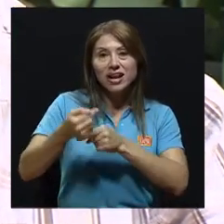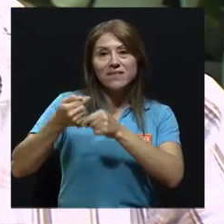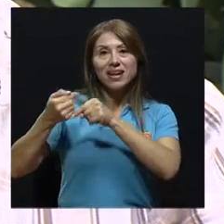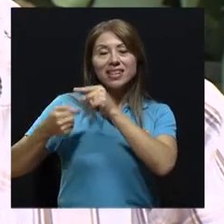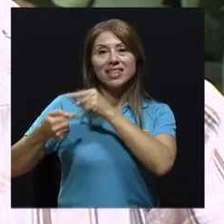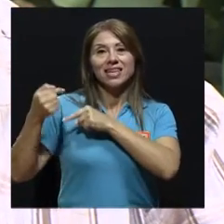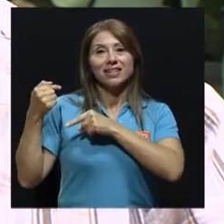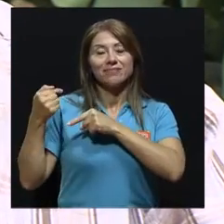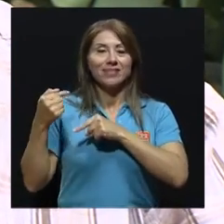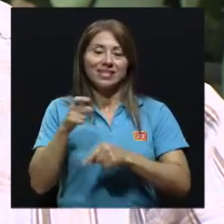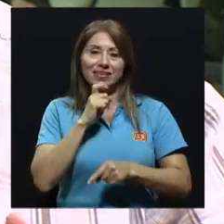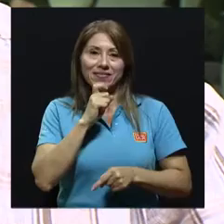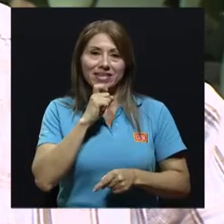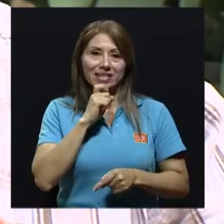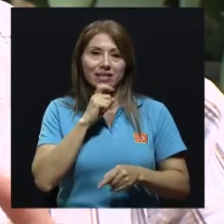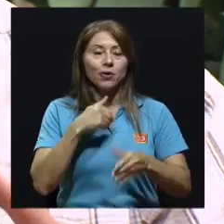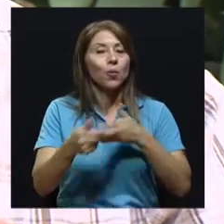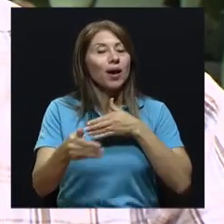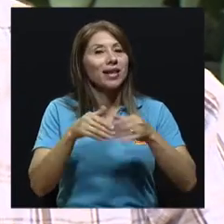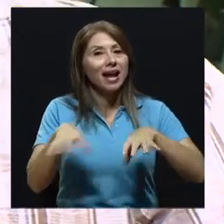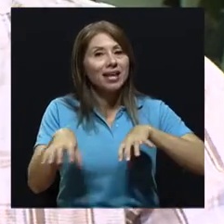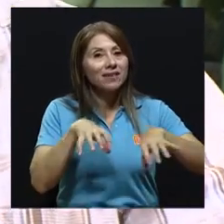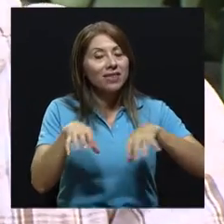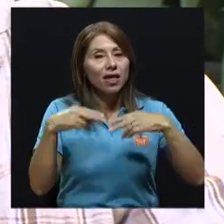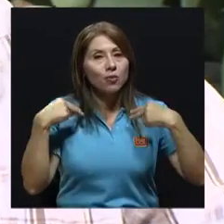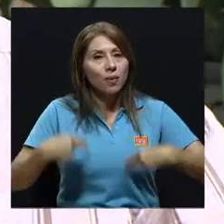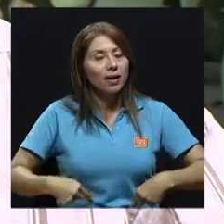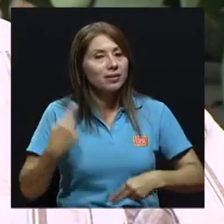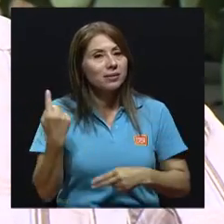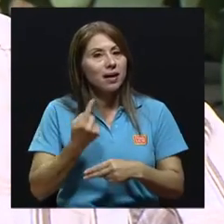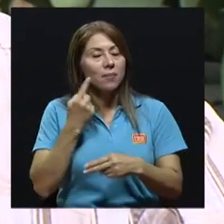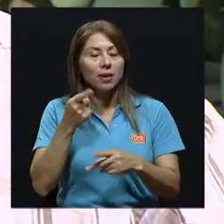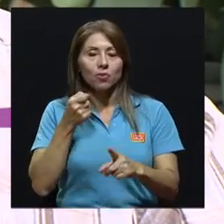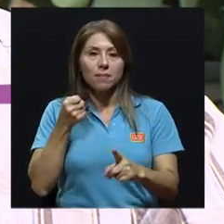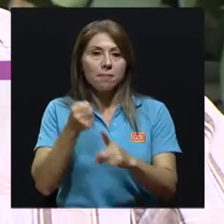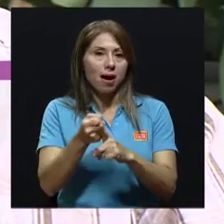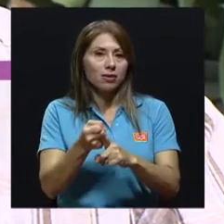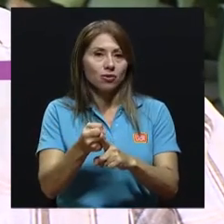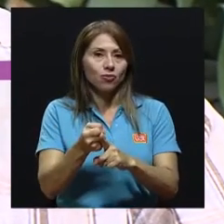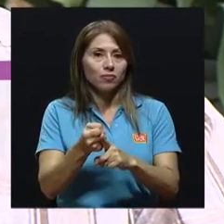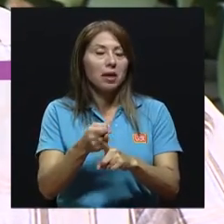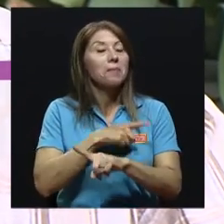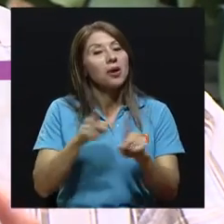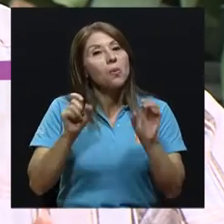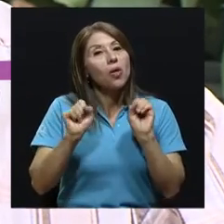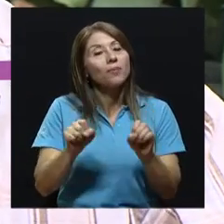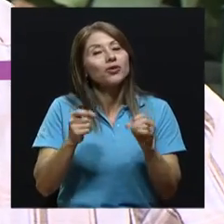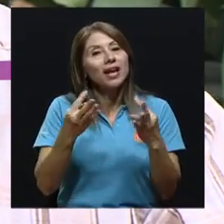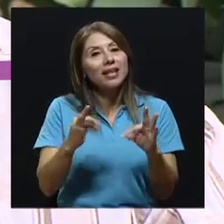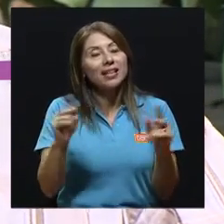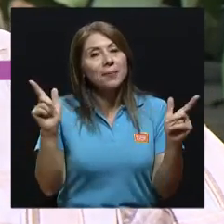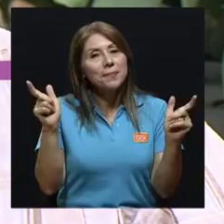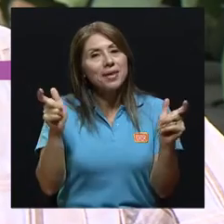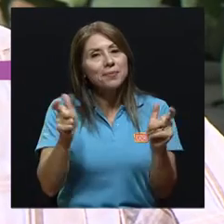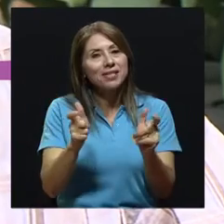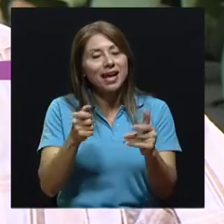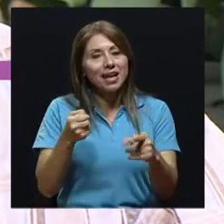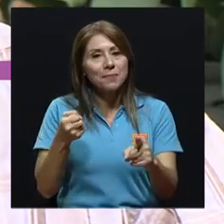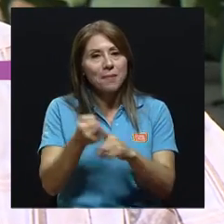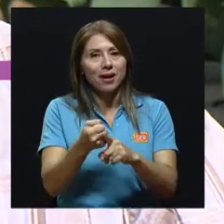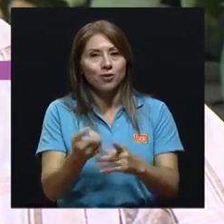un poco difícil, porque cualquier actividad humana siempre va tener un impacto. Lo que podemos tratar de hacer es minimizar ese impacto.